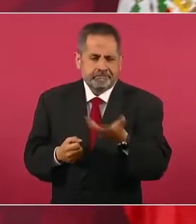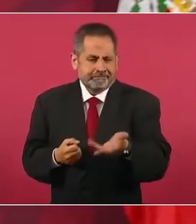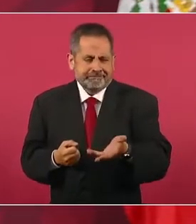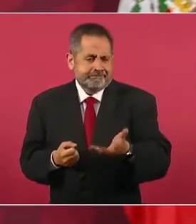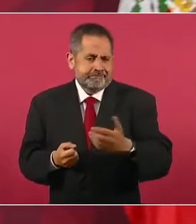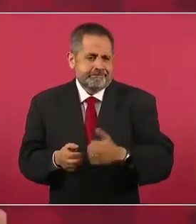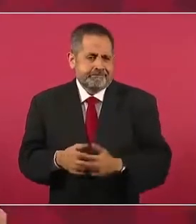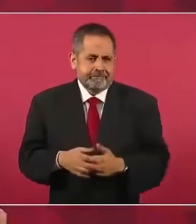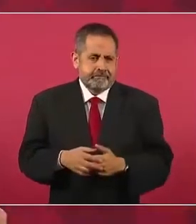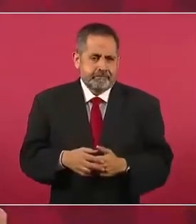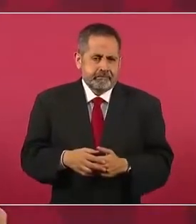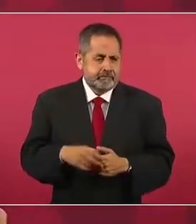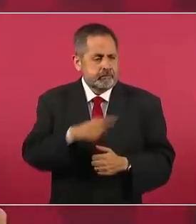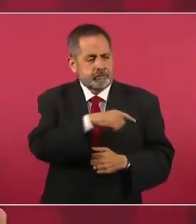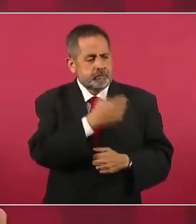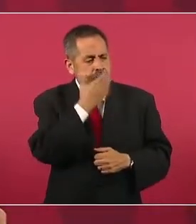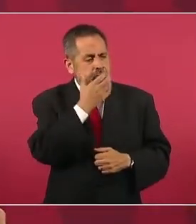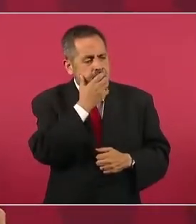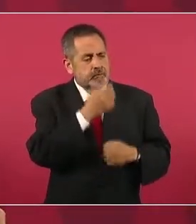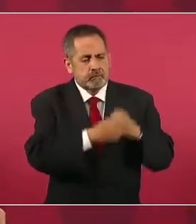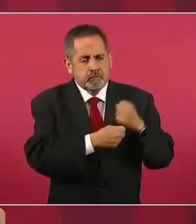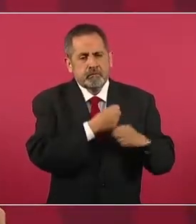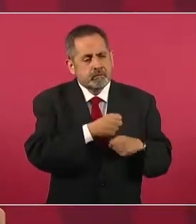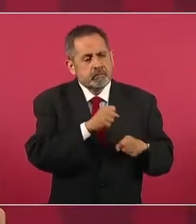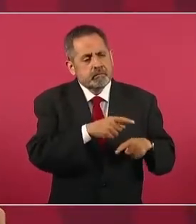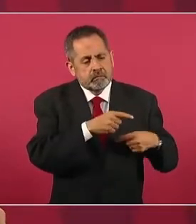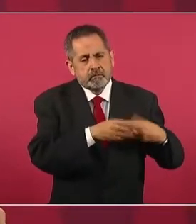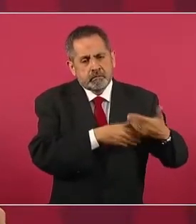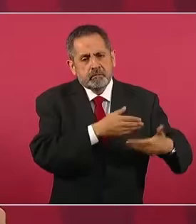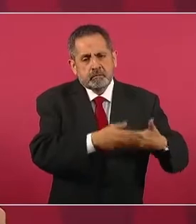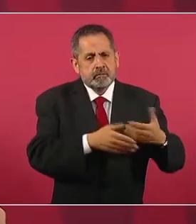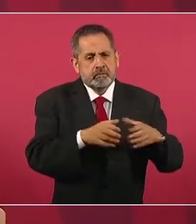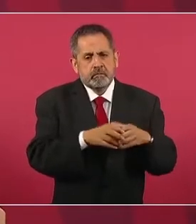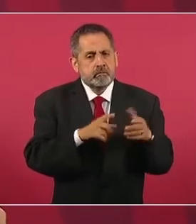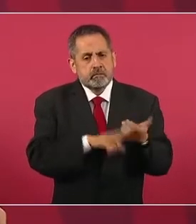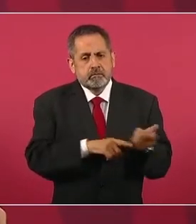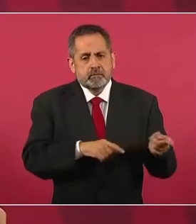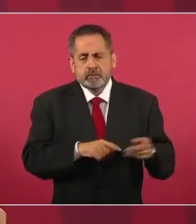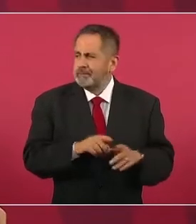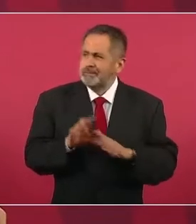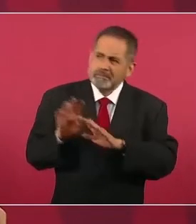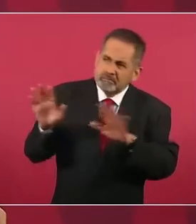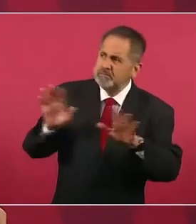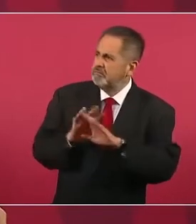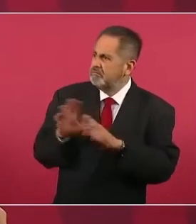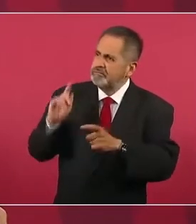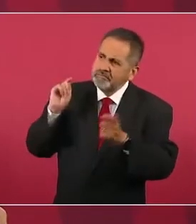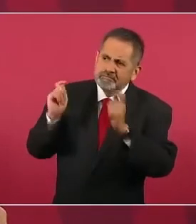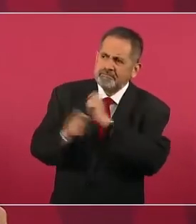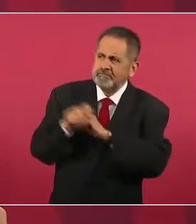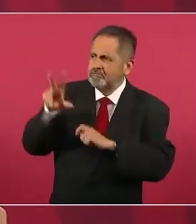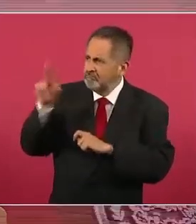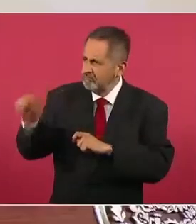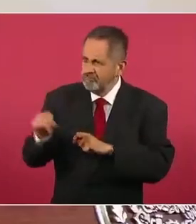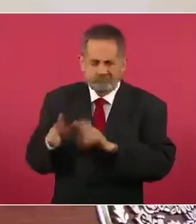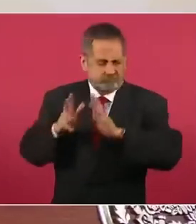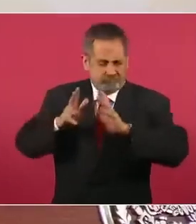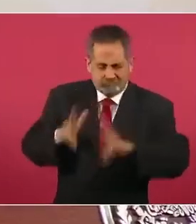Los conservadores que quieren que se mantenga el estatus quo,